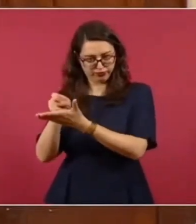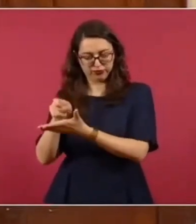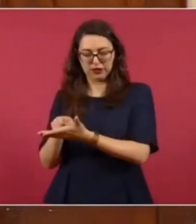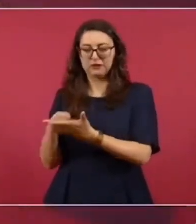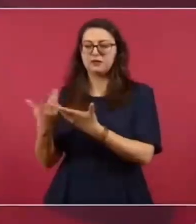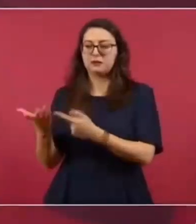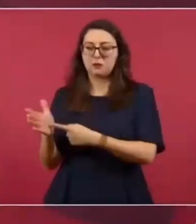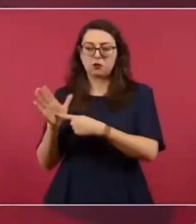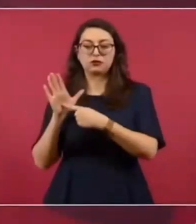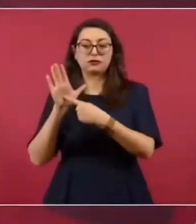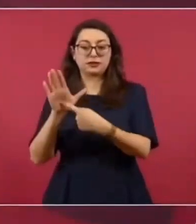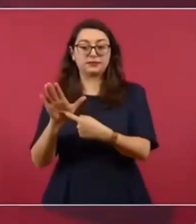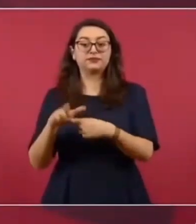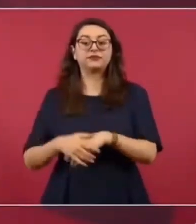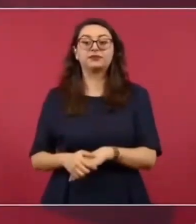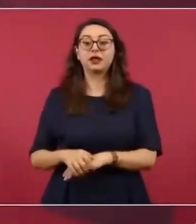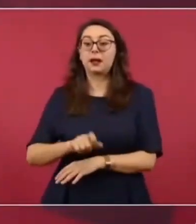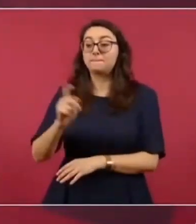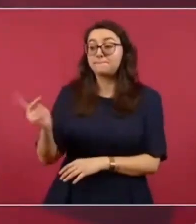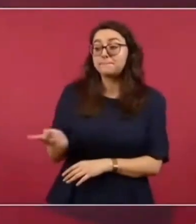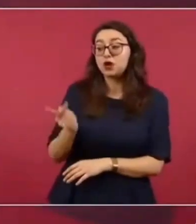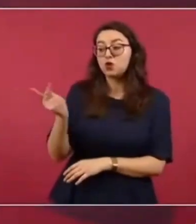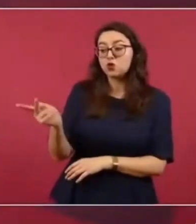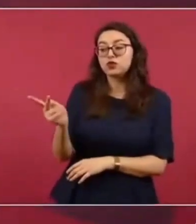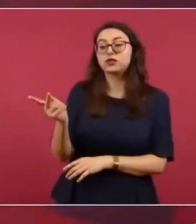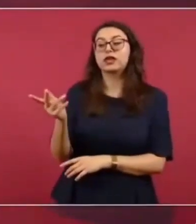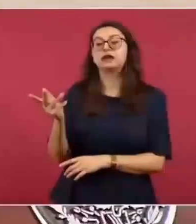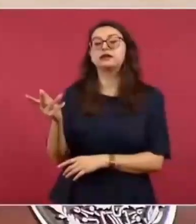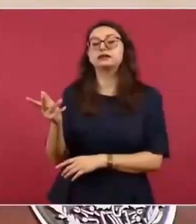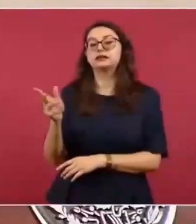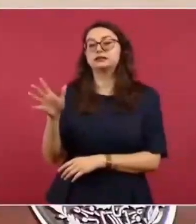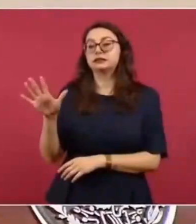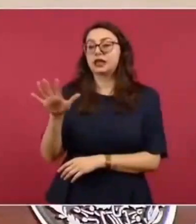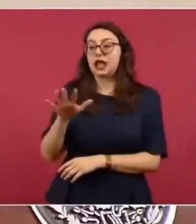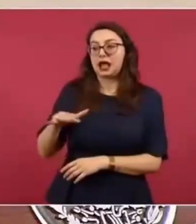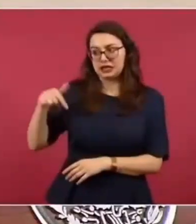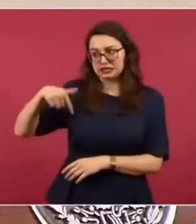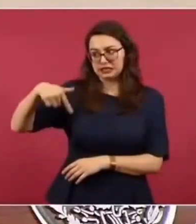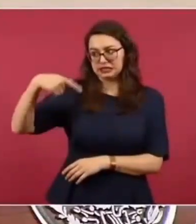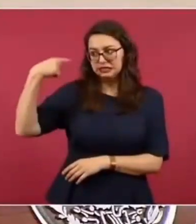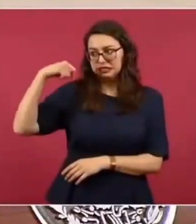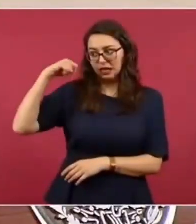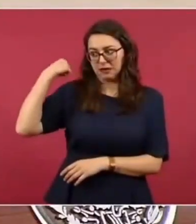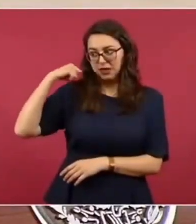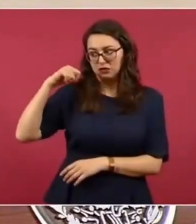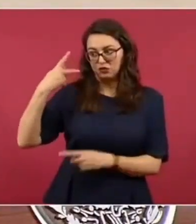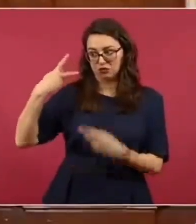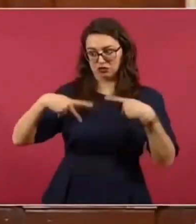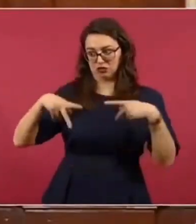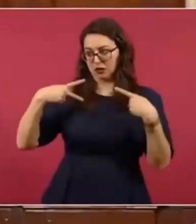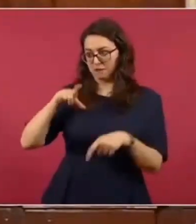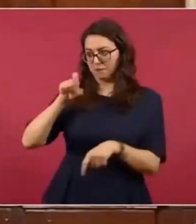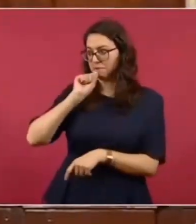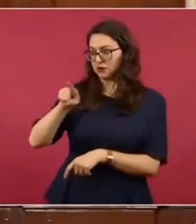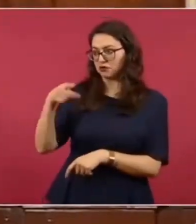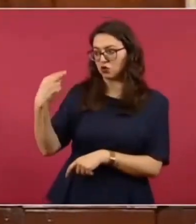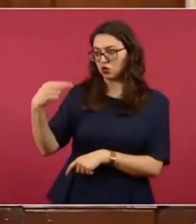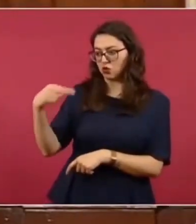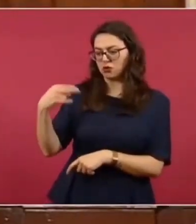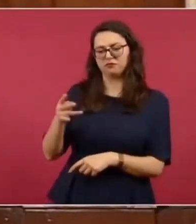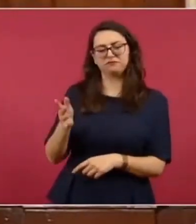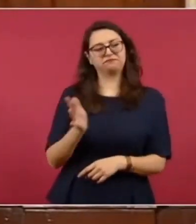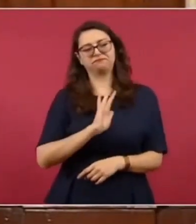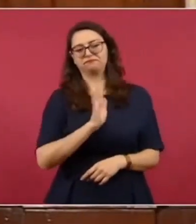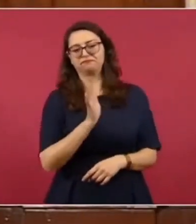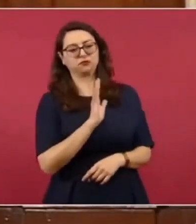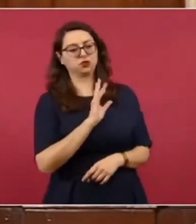Graham, que hay en Tabasco, y dijo que no, que no eran sus familiares,